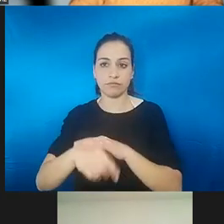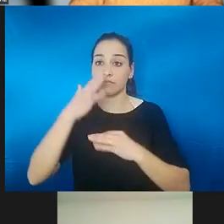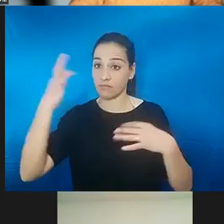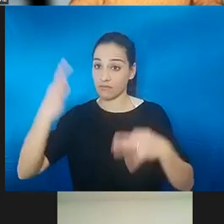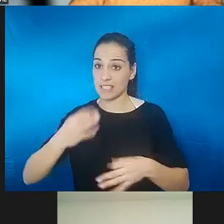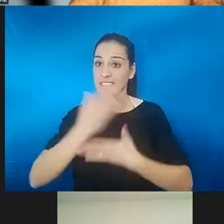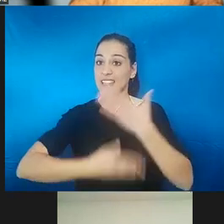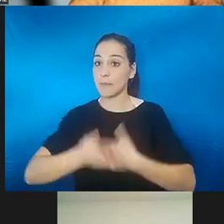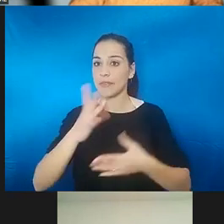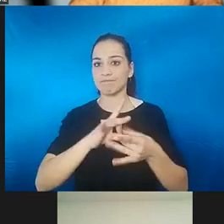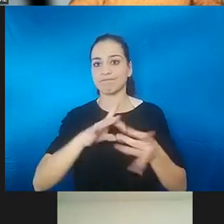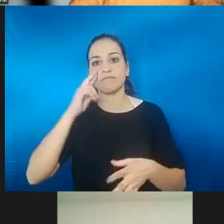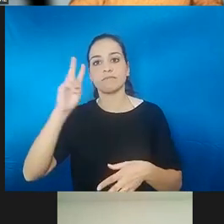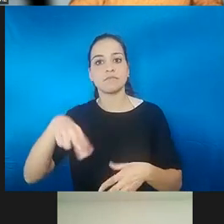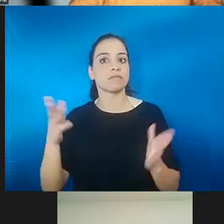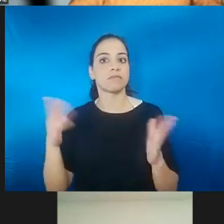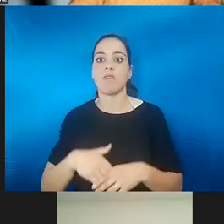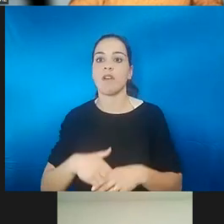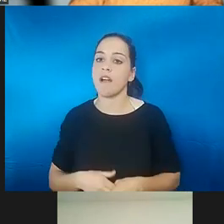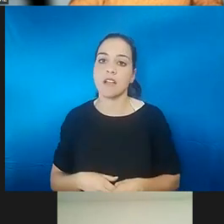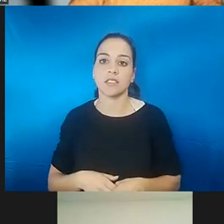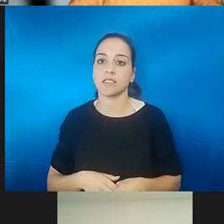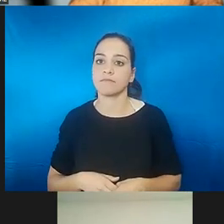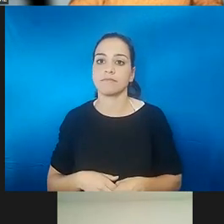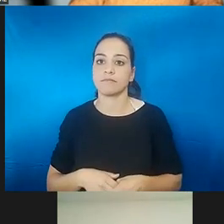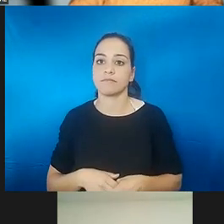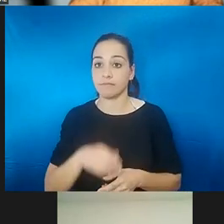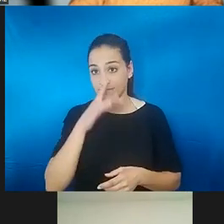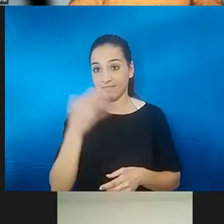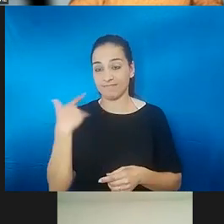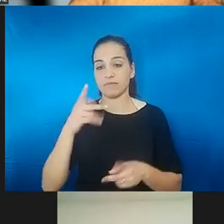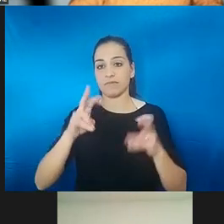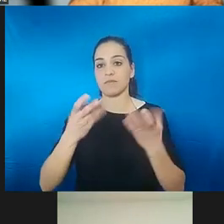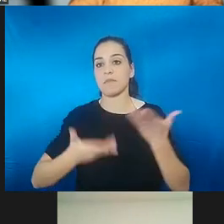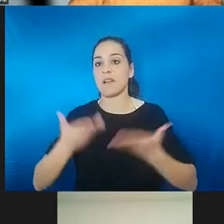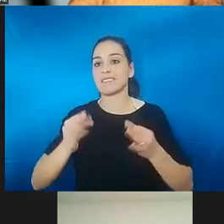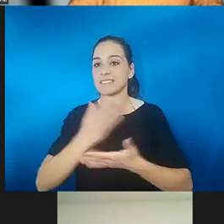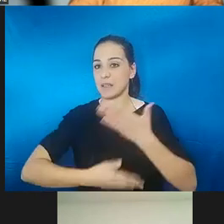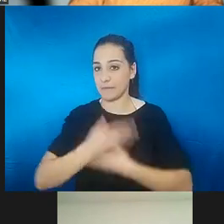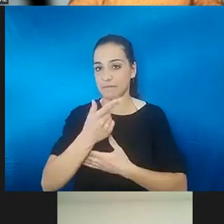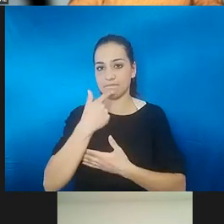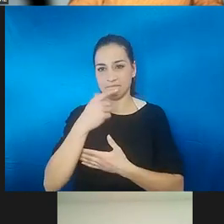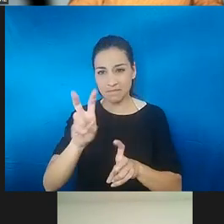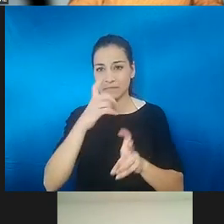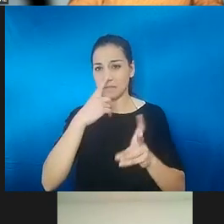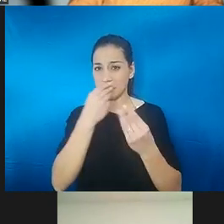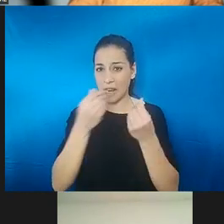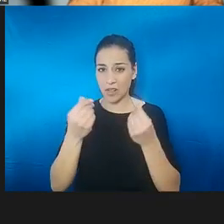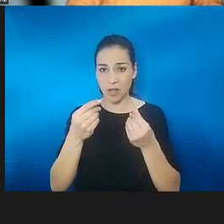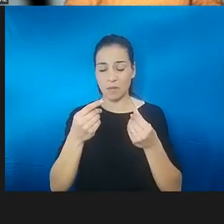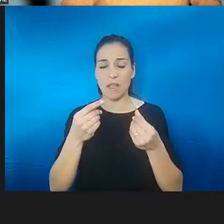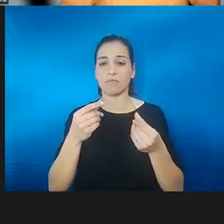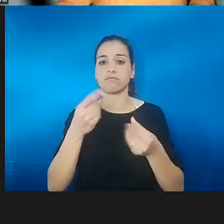Y menos en la última revisión de los baremos de discapacidad. Te dijeron que no, que no estaba reconocido como